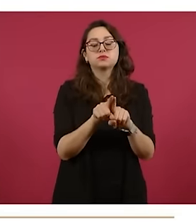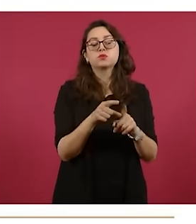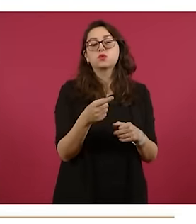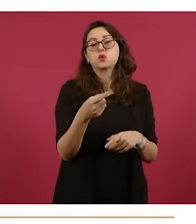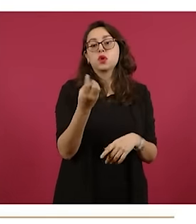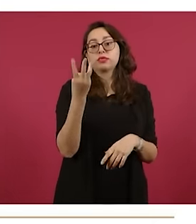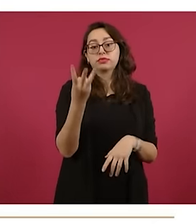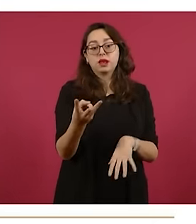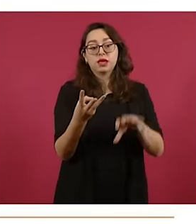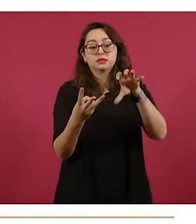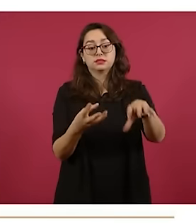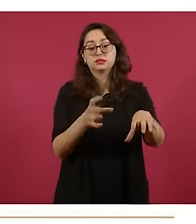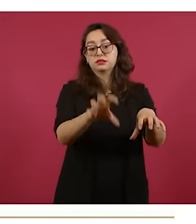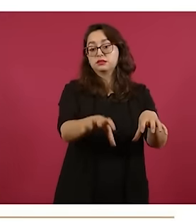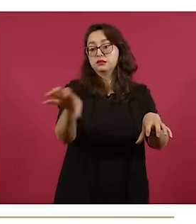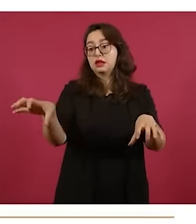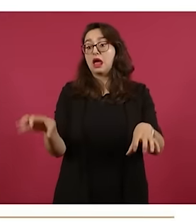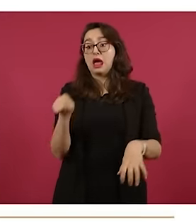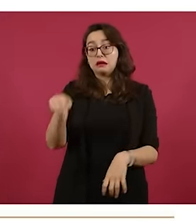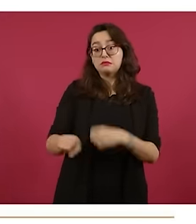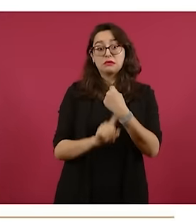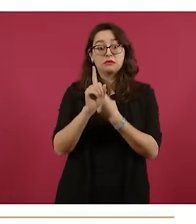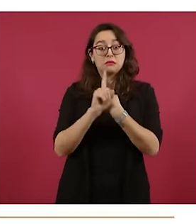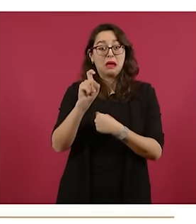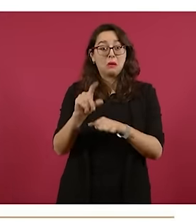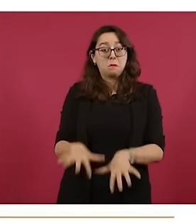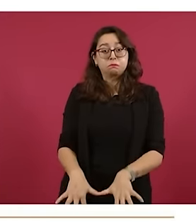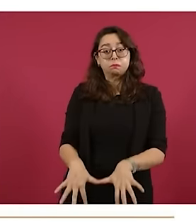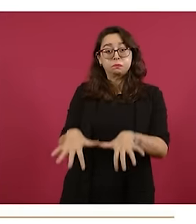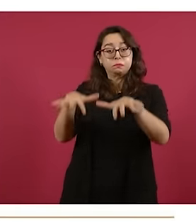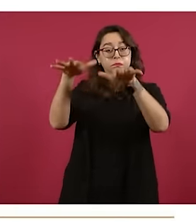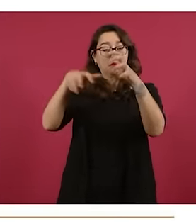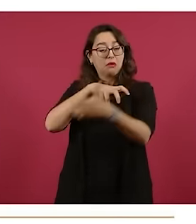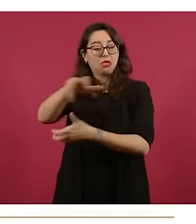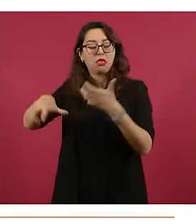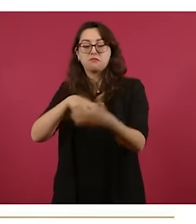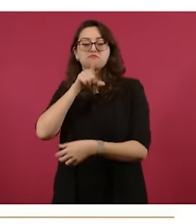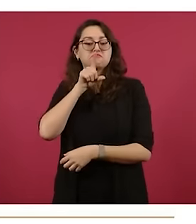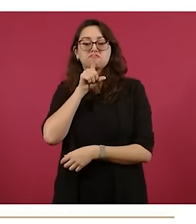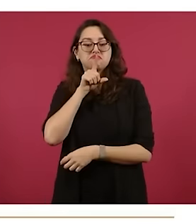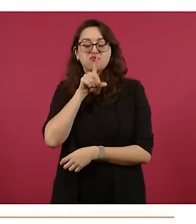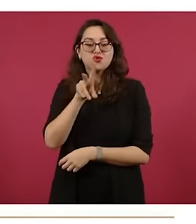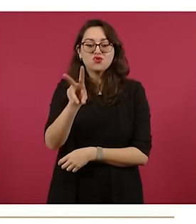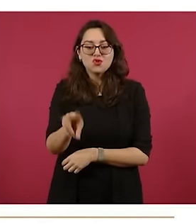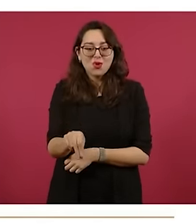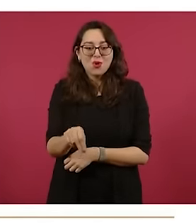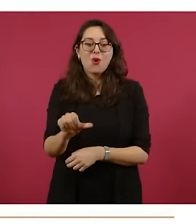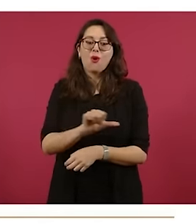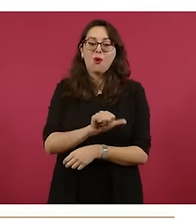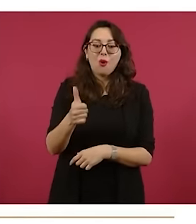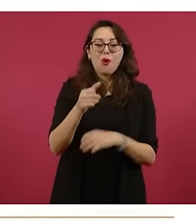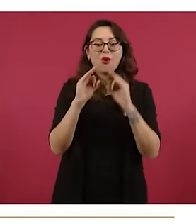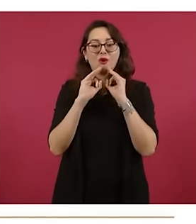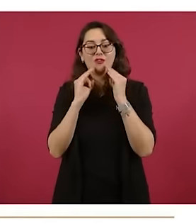tres poblaciones se inunden, vamos a aprovechar este escurrimiento del río Verde y otra